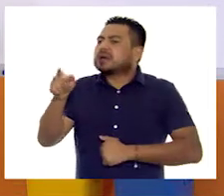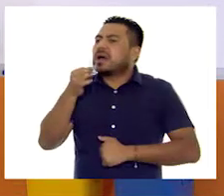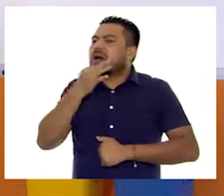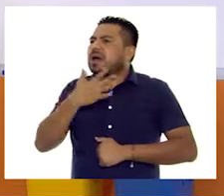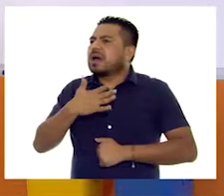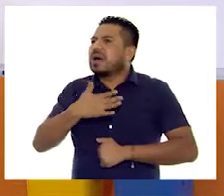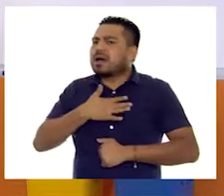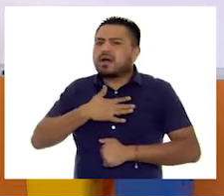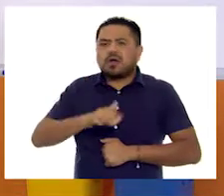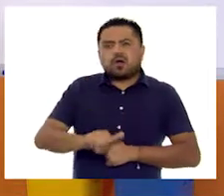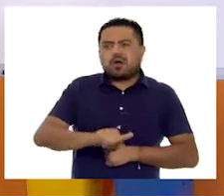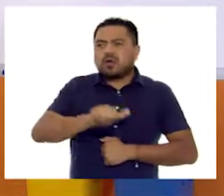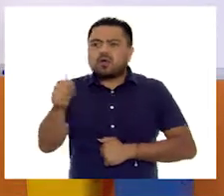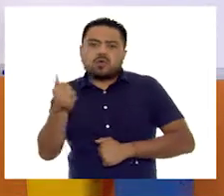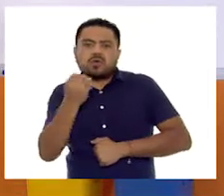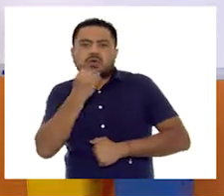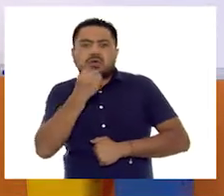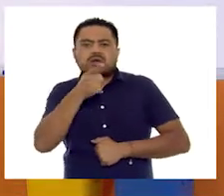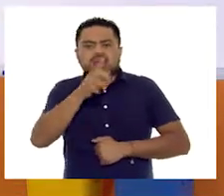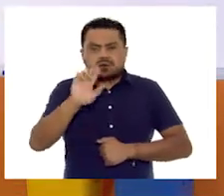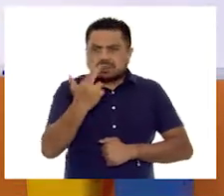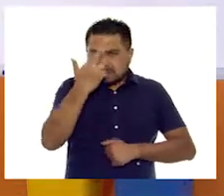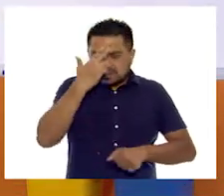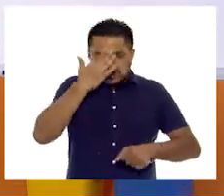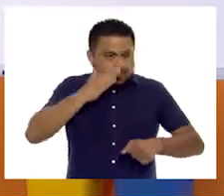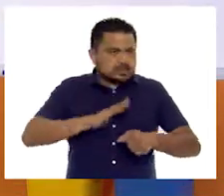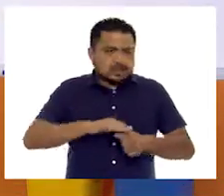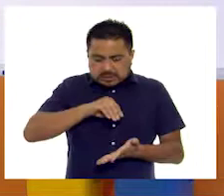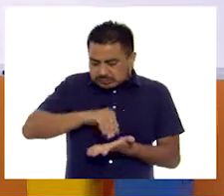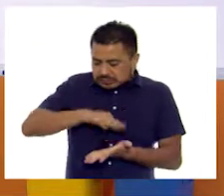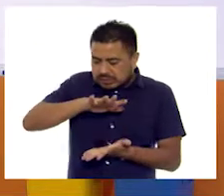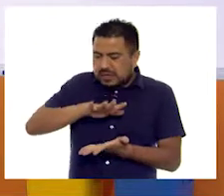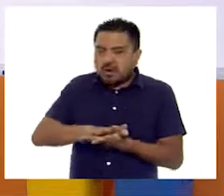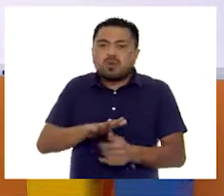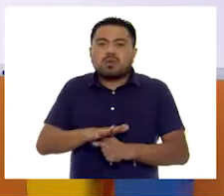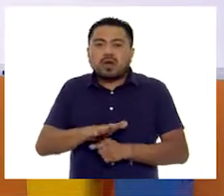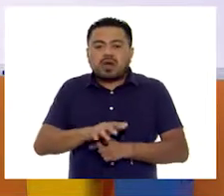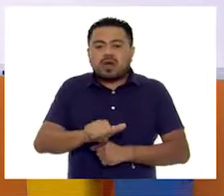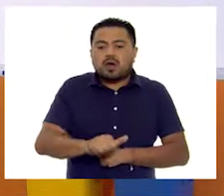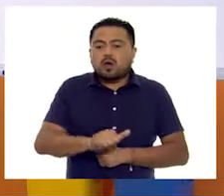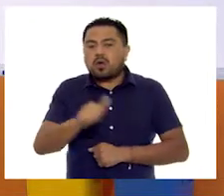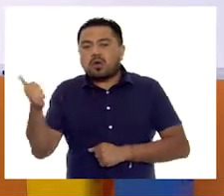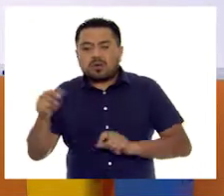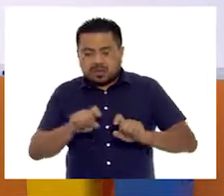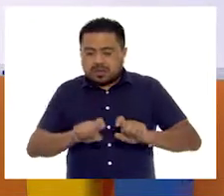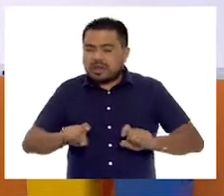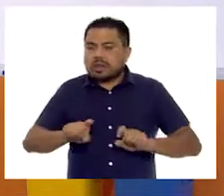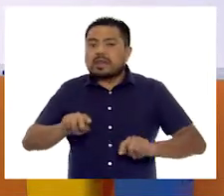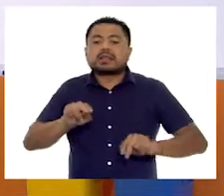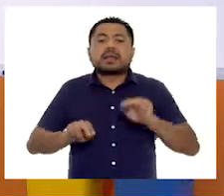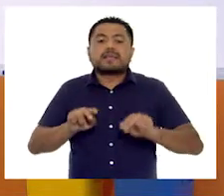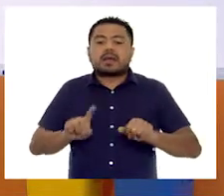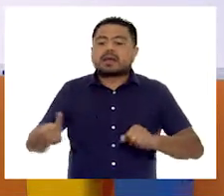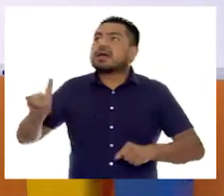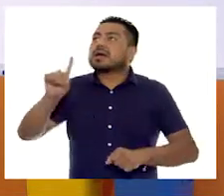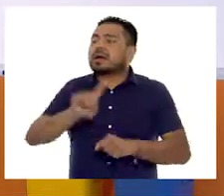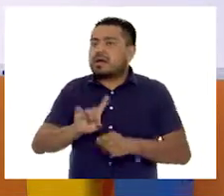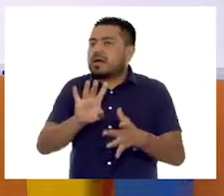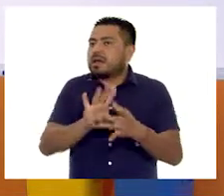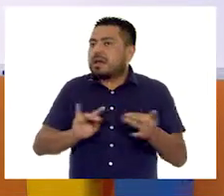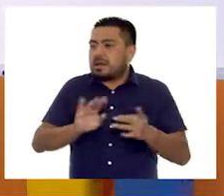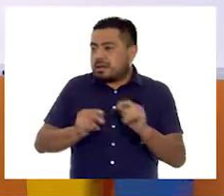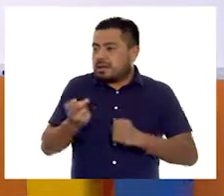menciona otro tipo de alimentos, que recuerden que ese se debe de registrar en otros, dependiendo del día que ella mencionó.